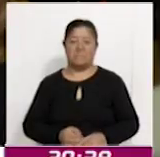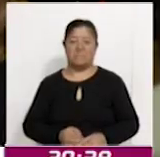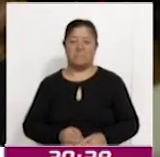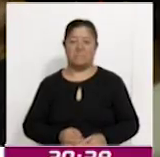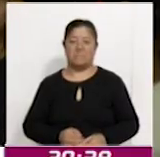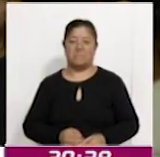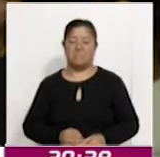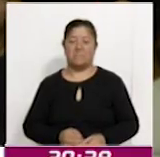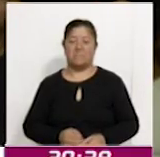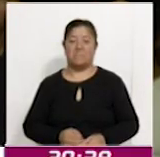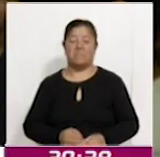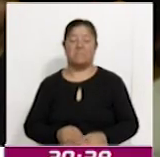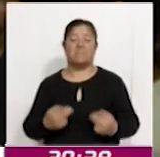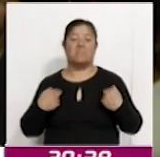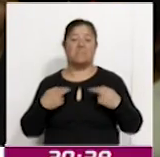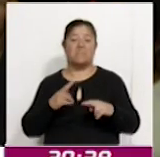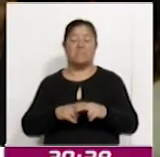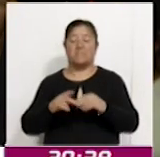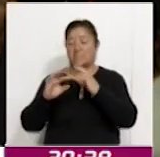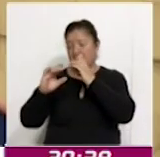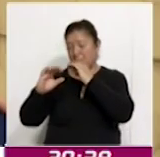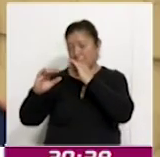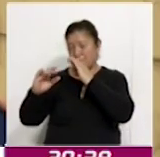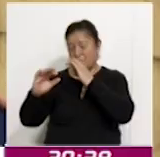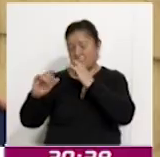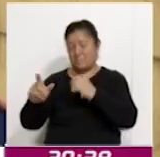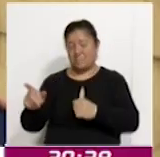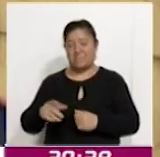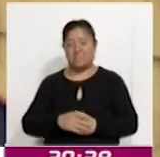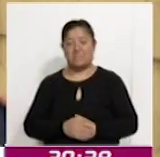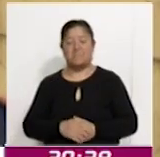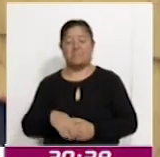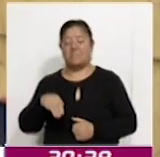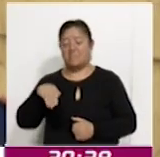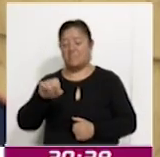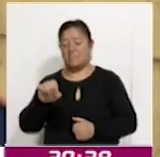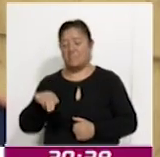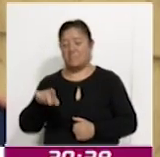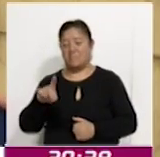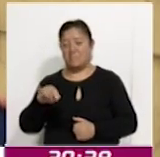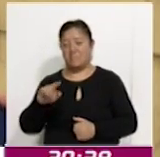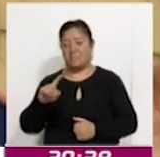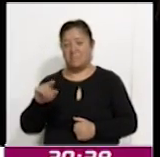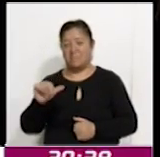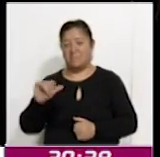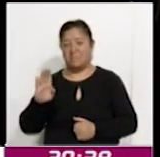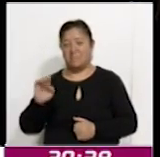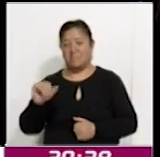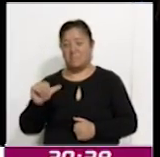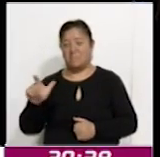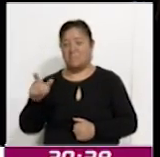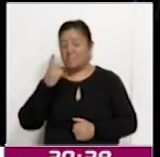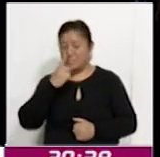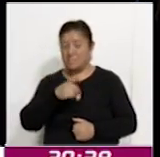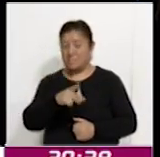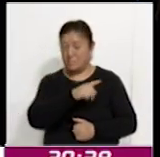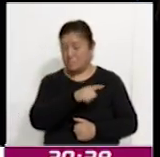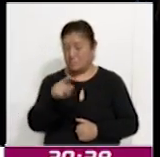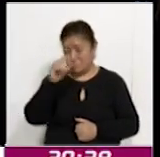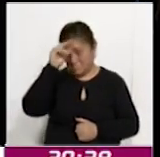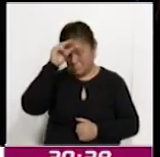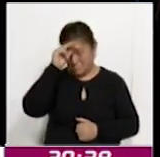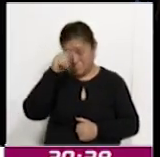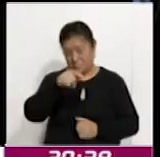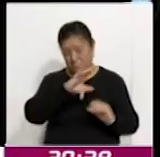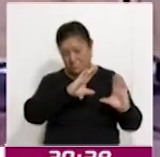La docente de flauta y ensambles instrumentales, Ebenin Grosch Mendizábal, resaltó el talento de los jóvenes y subrayó la capacitación